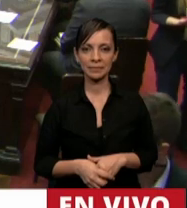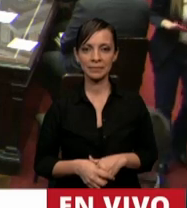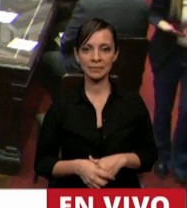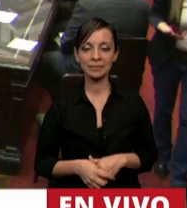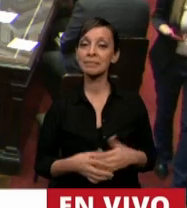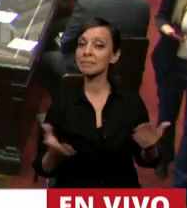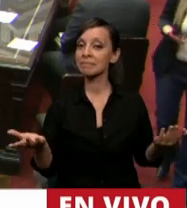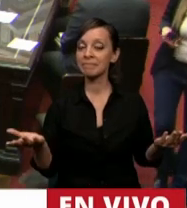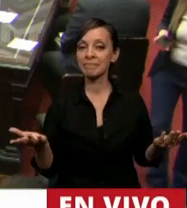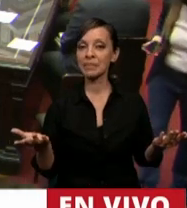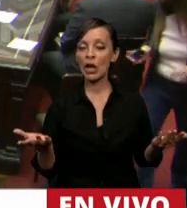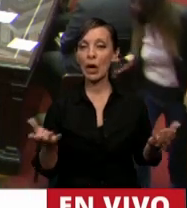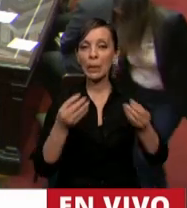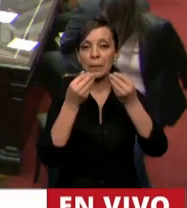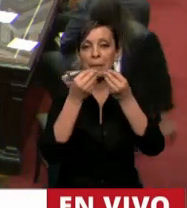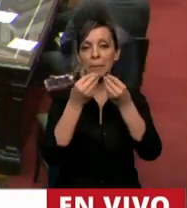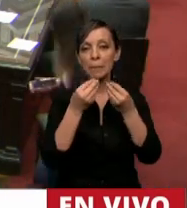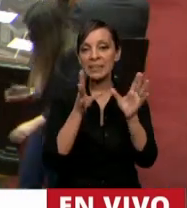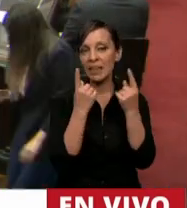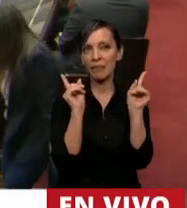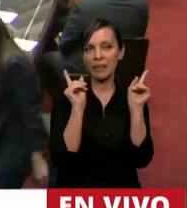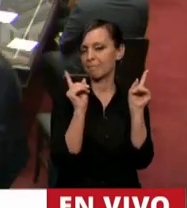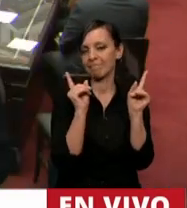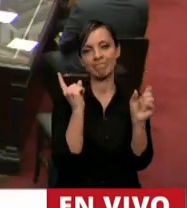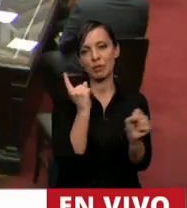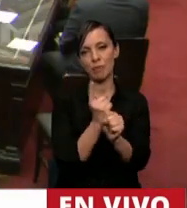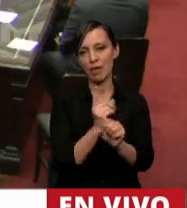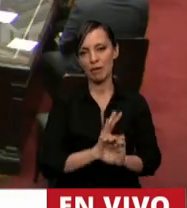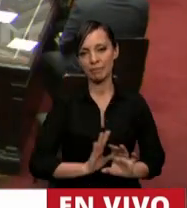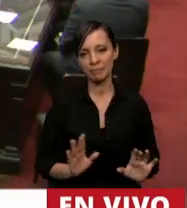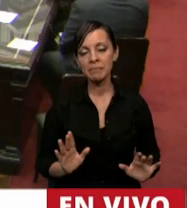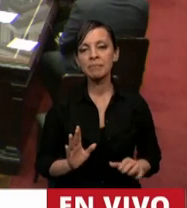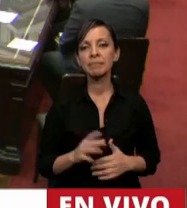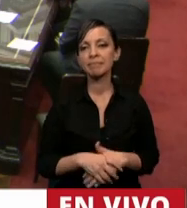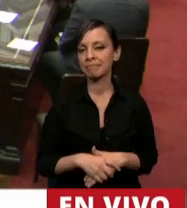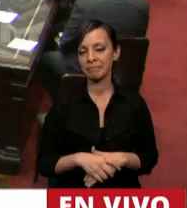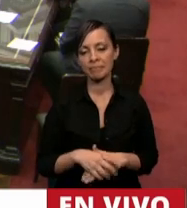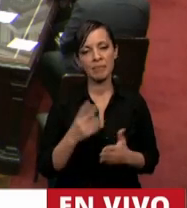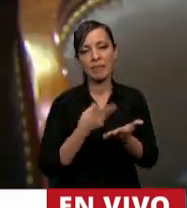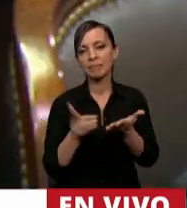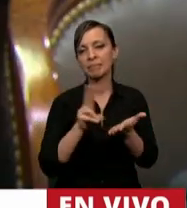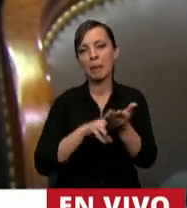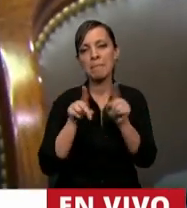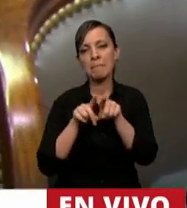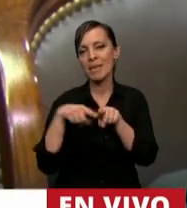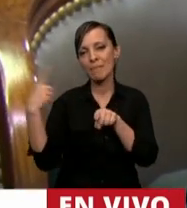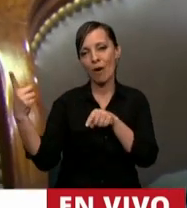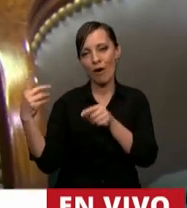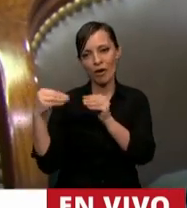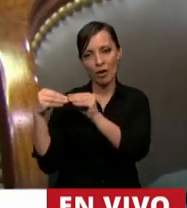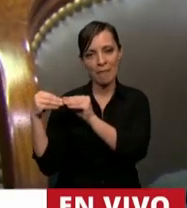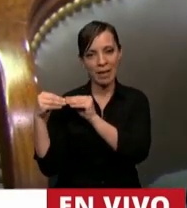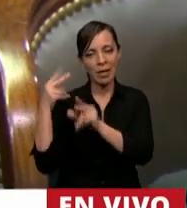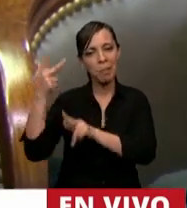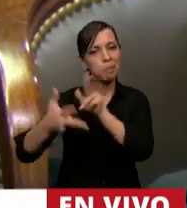No puedo empezar de otra manera que ratificando algo que ya han dicho muchos de